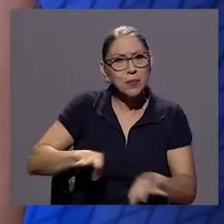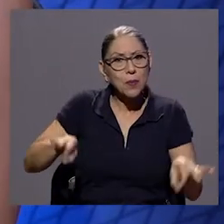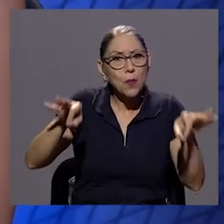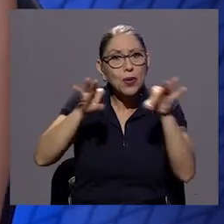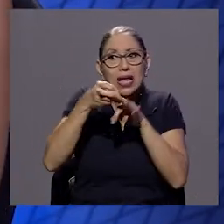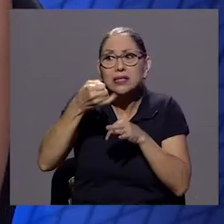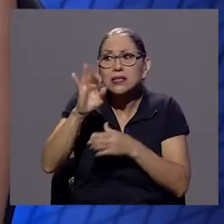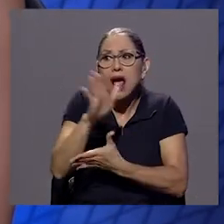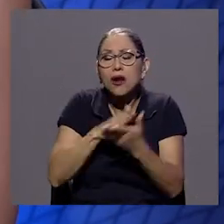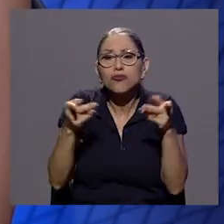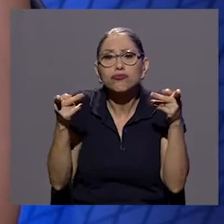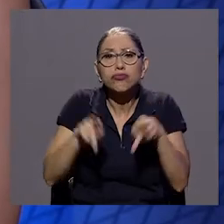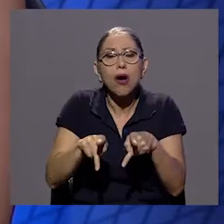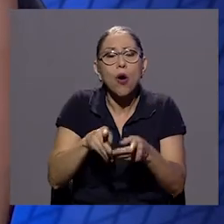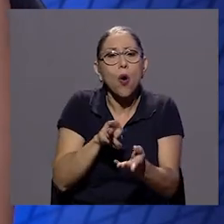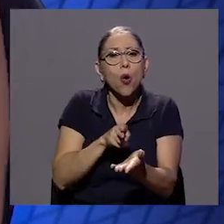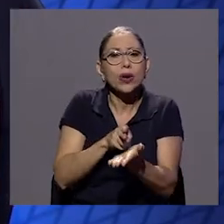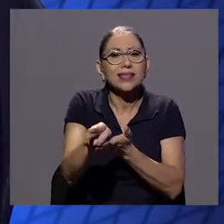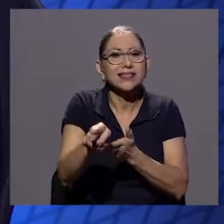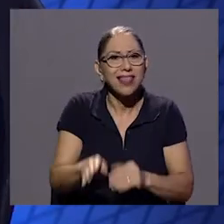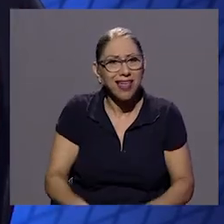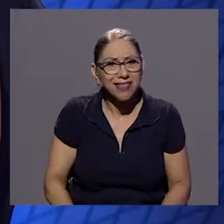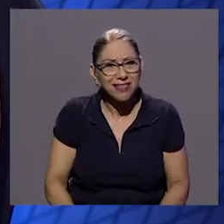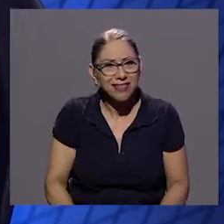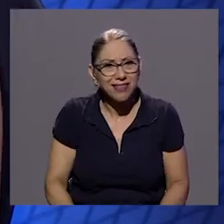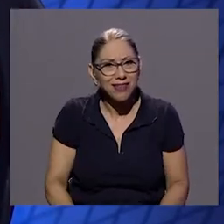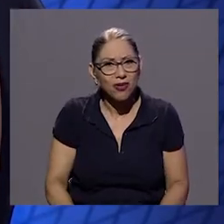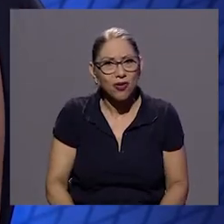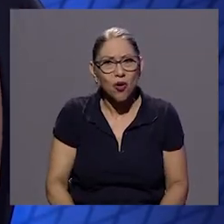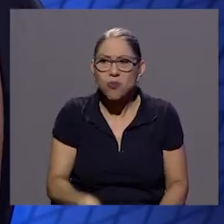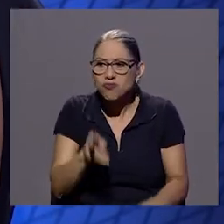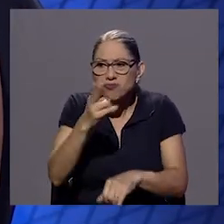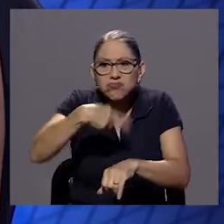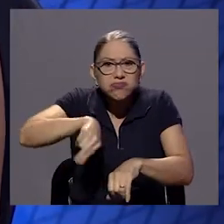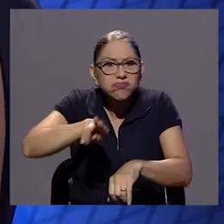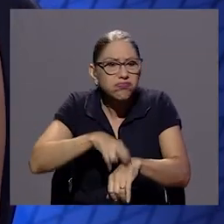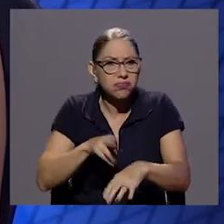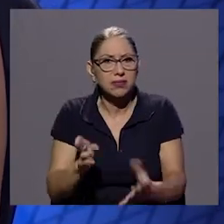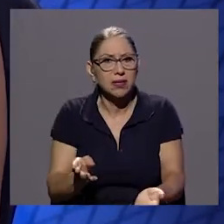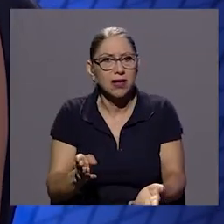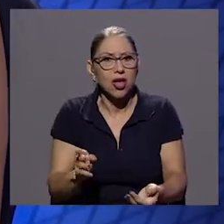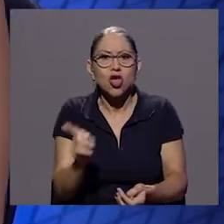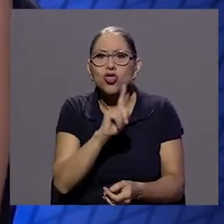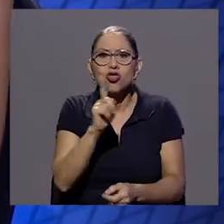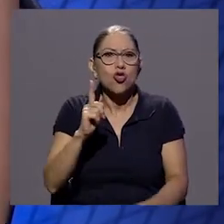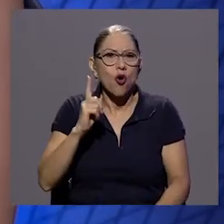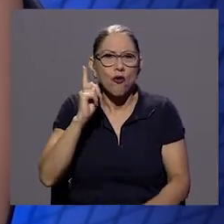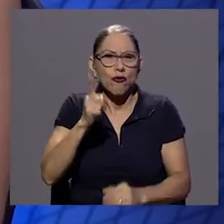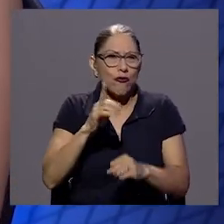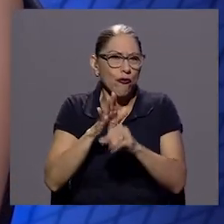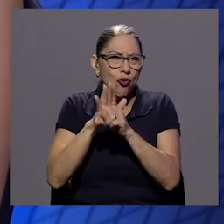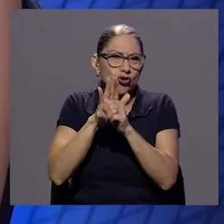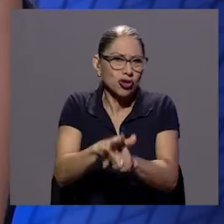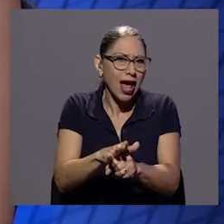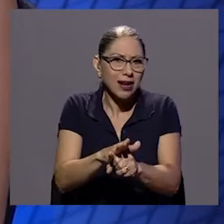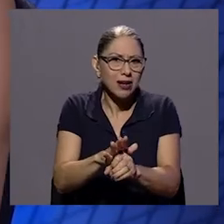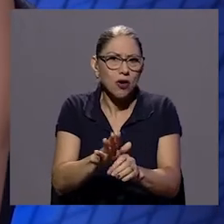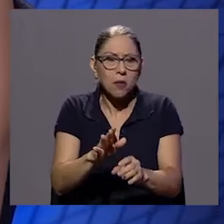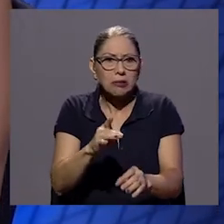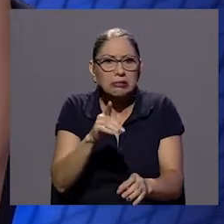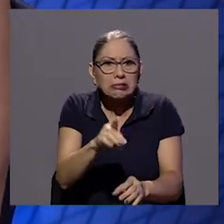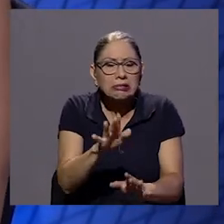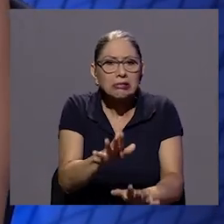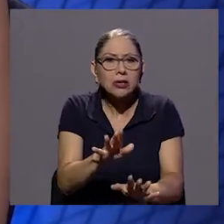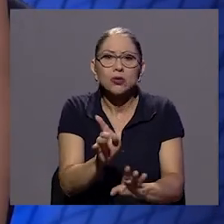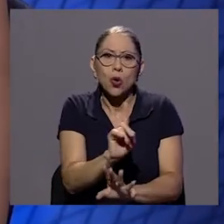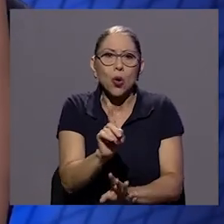forzar a veces tal vez un tipo de lenguaje de aproximación a algo si en realidad estoy atravesada por otro montón de emociones y